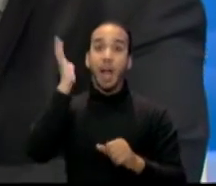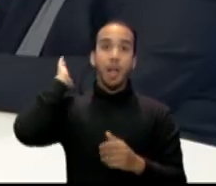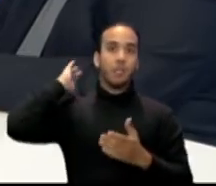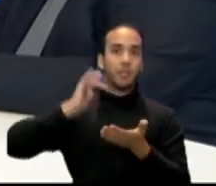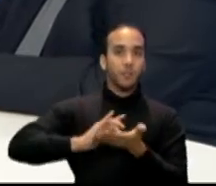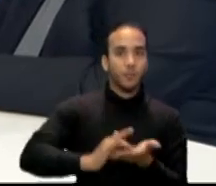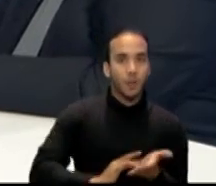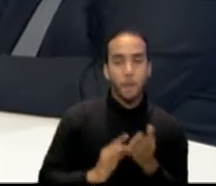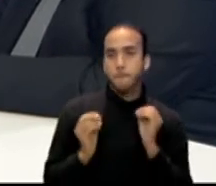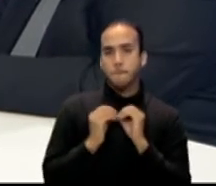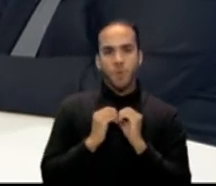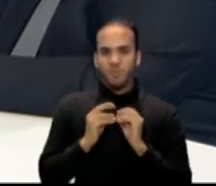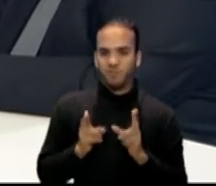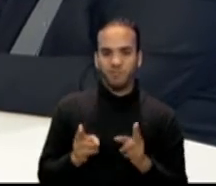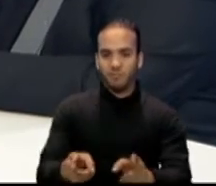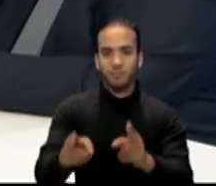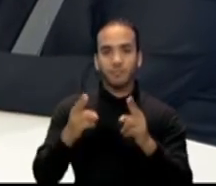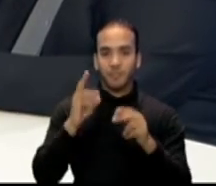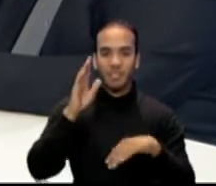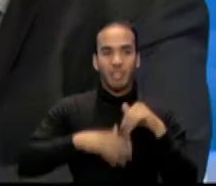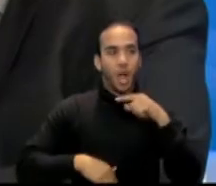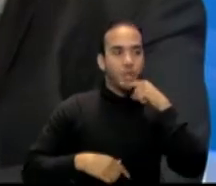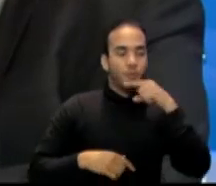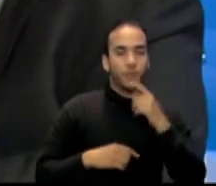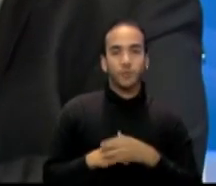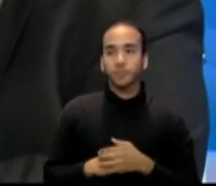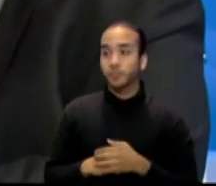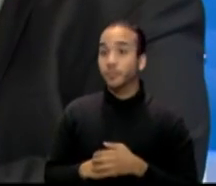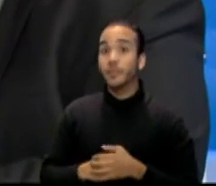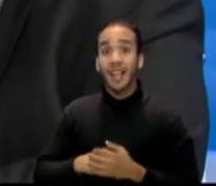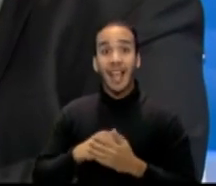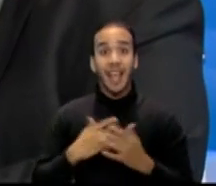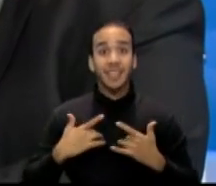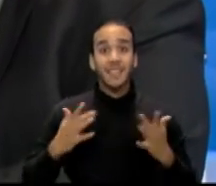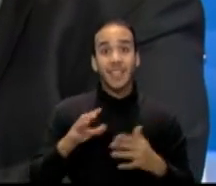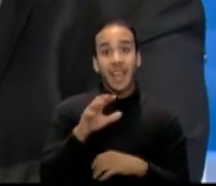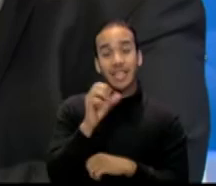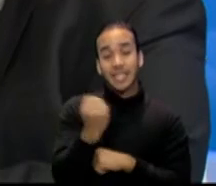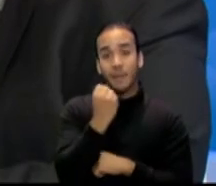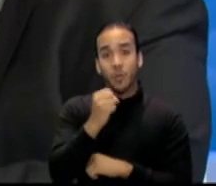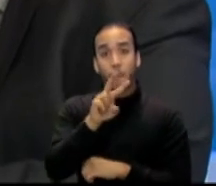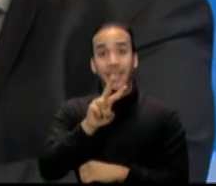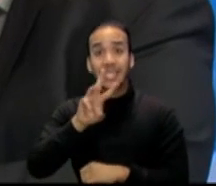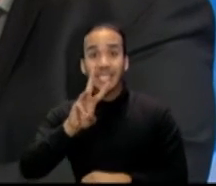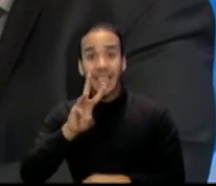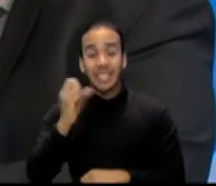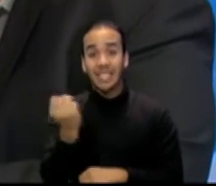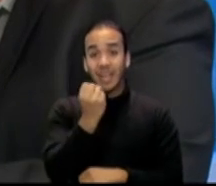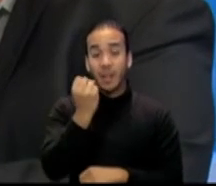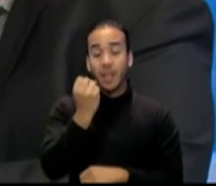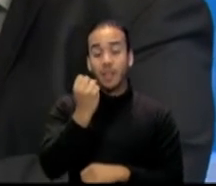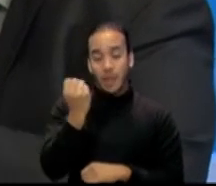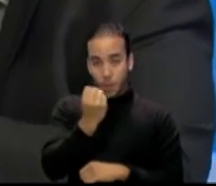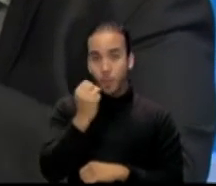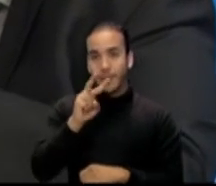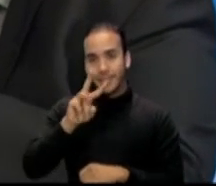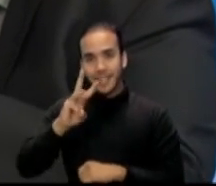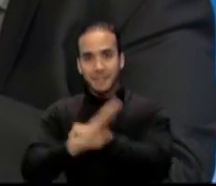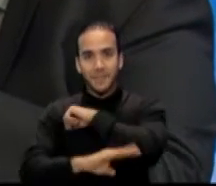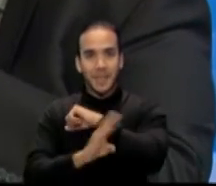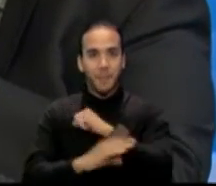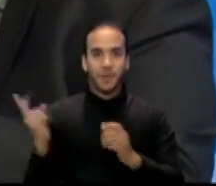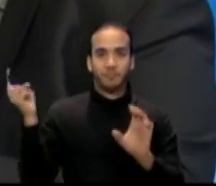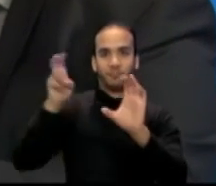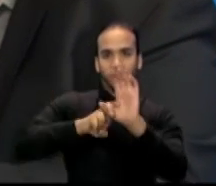oyentes. ¿En 30 segundos cuándo es actividad? Vamos a recordar. La actividad es sábado 26 de septiembre. Deben estar a las 9 de la mañana en el colegio para que se